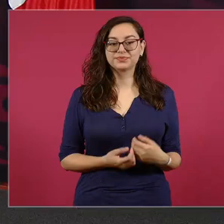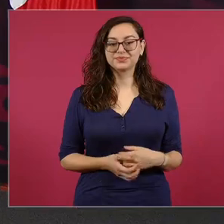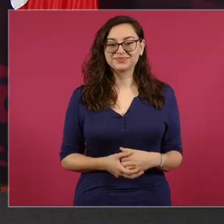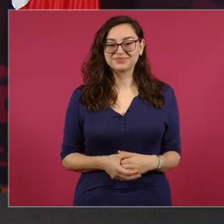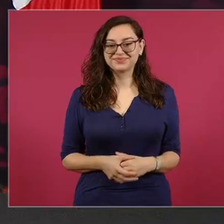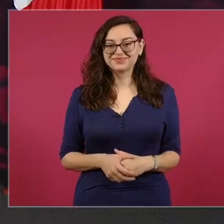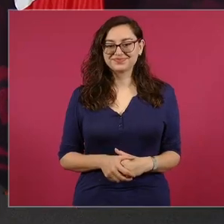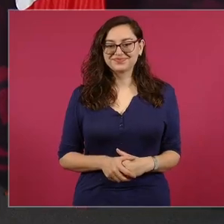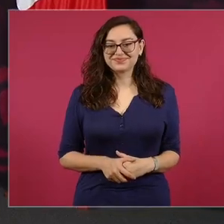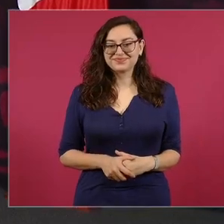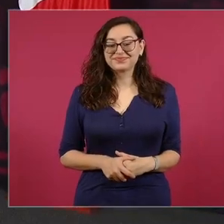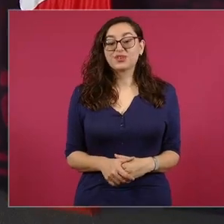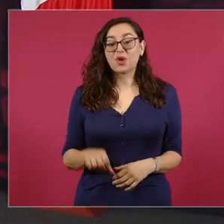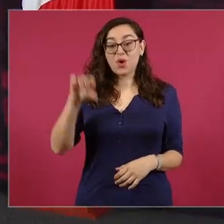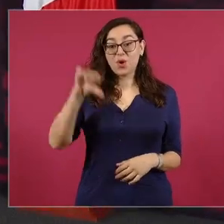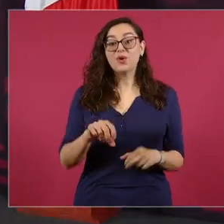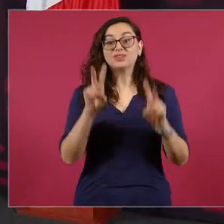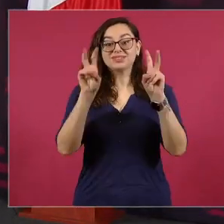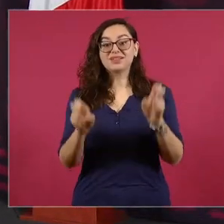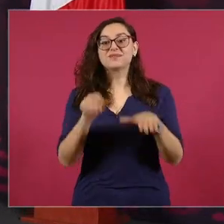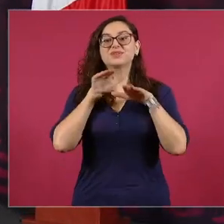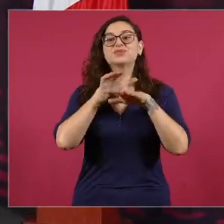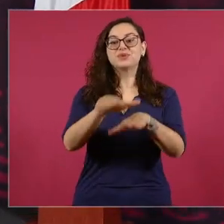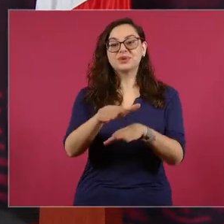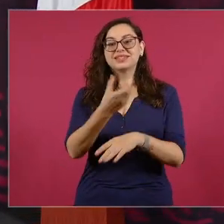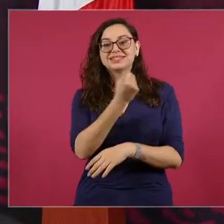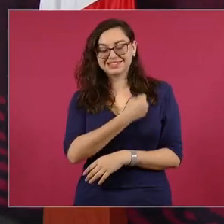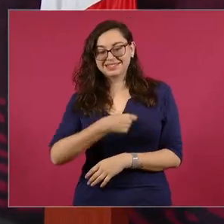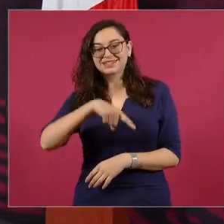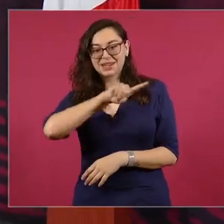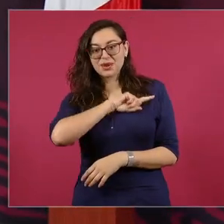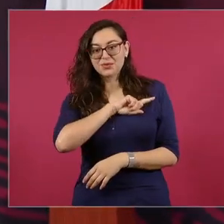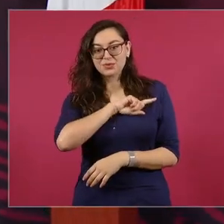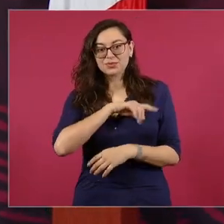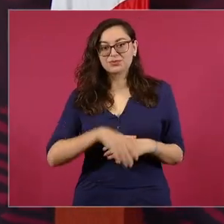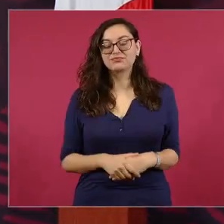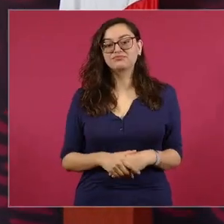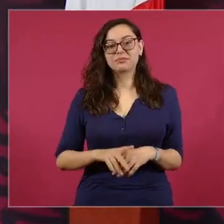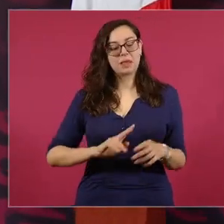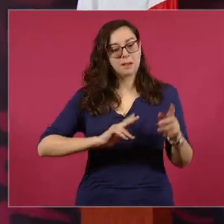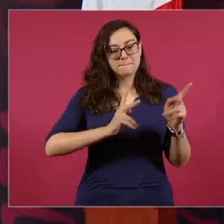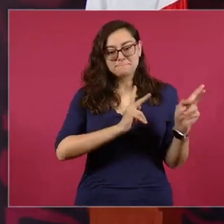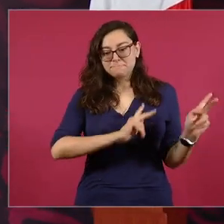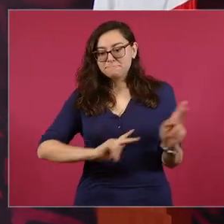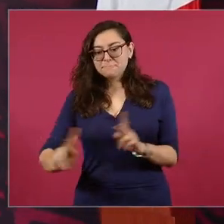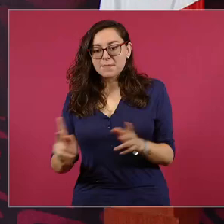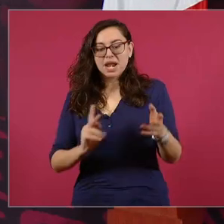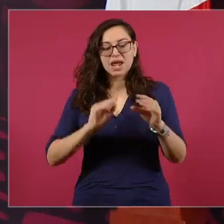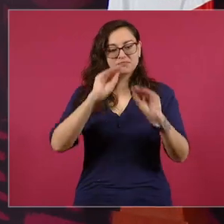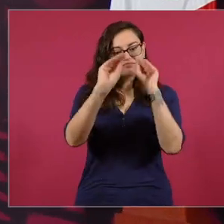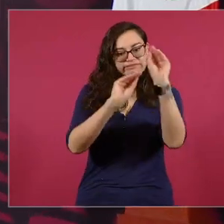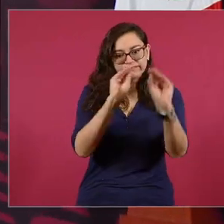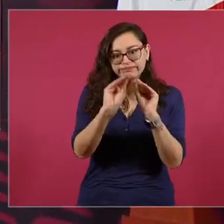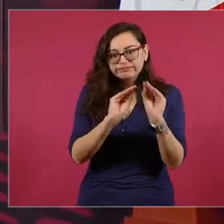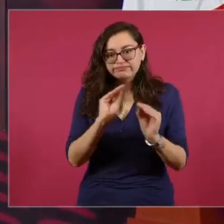situación de la salud, todo el plan de salud que se está